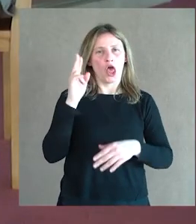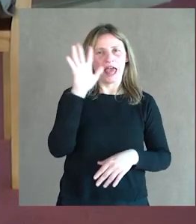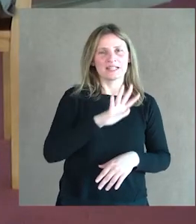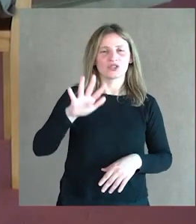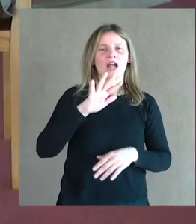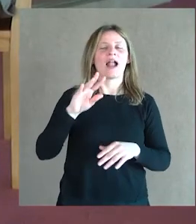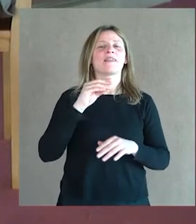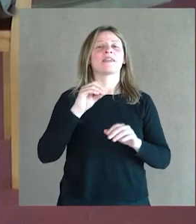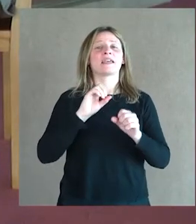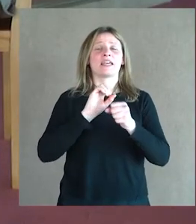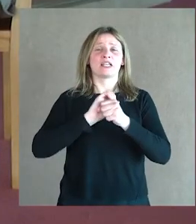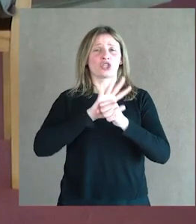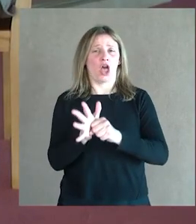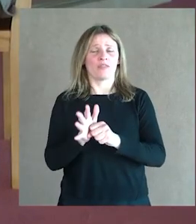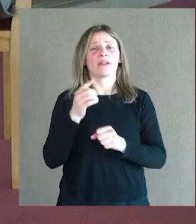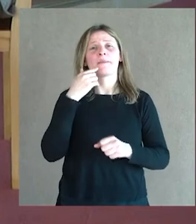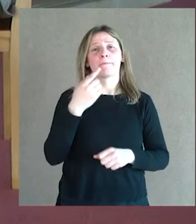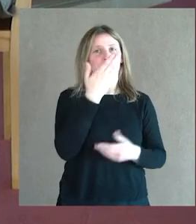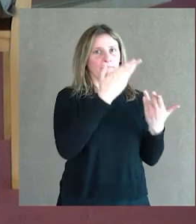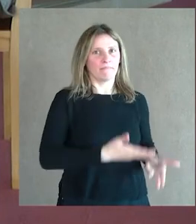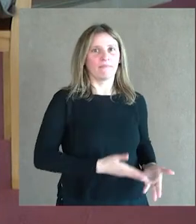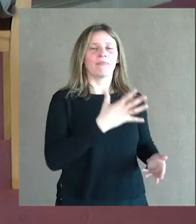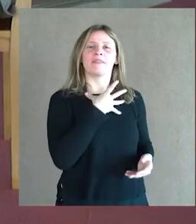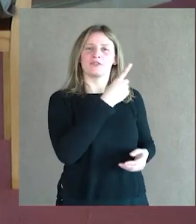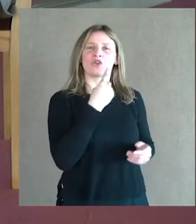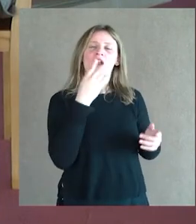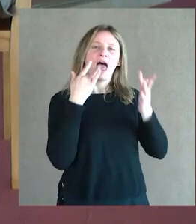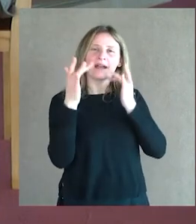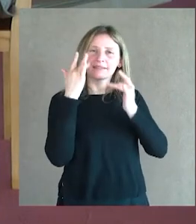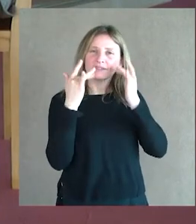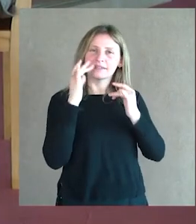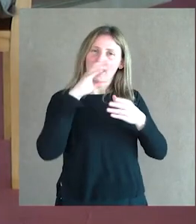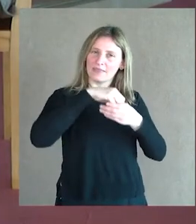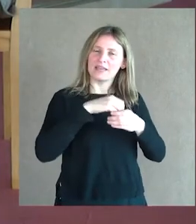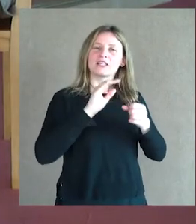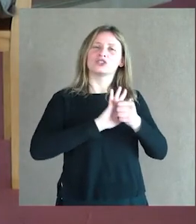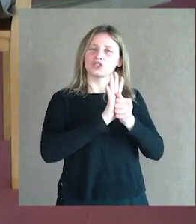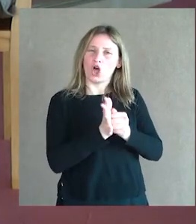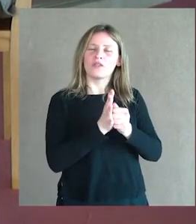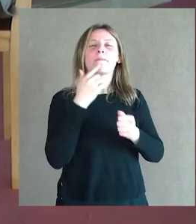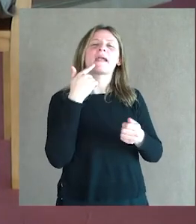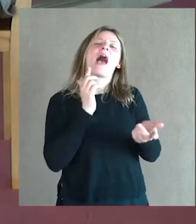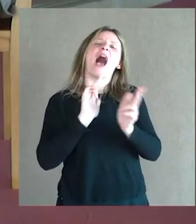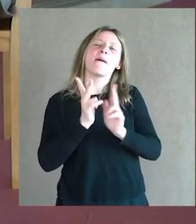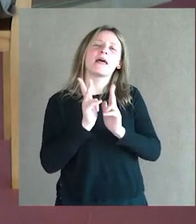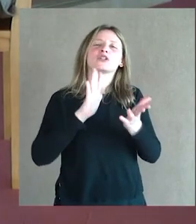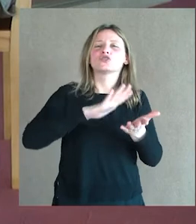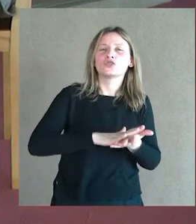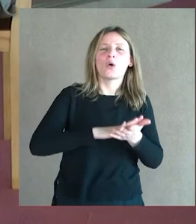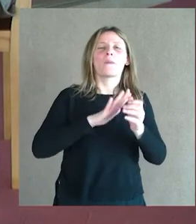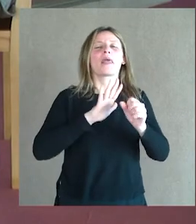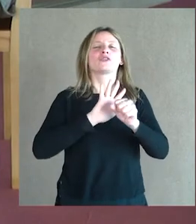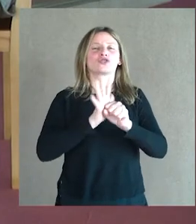Canabó, primer violín y director artístico del Conjunto de Música Nacional de Cámara del Sodre, para hablar un poquito de lo que será nuestro próximo